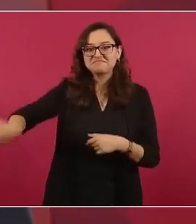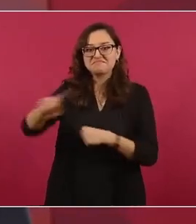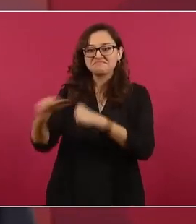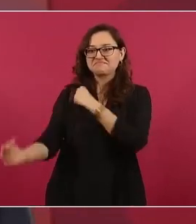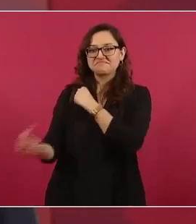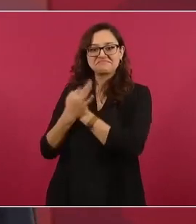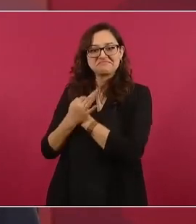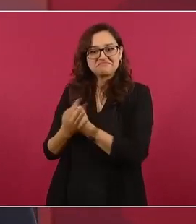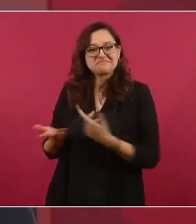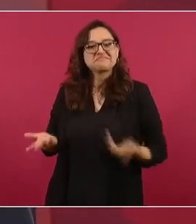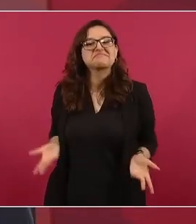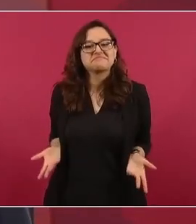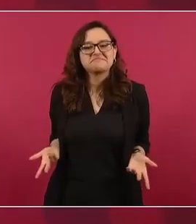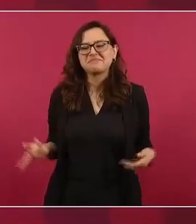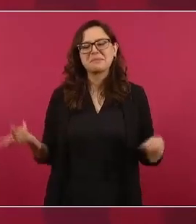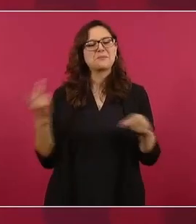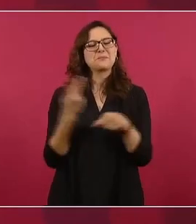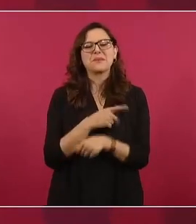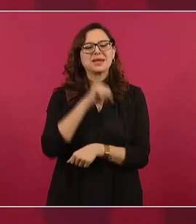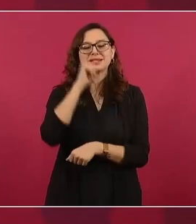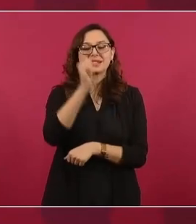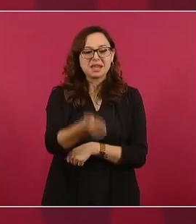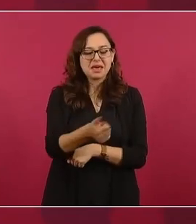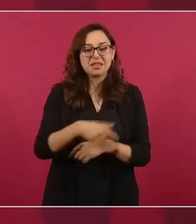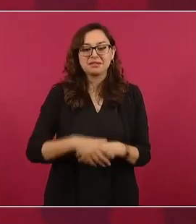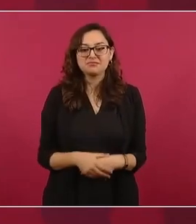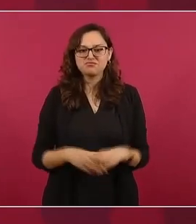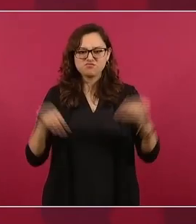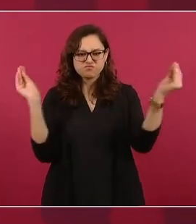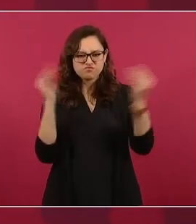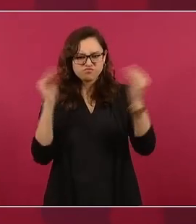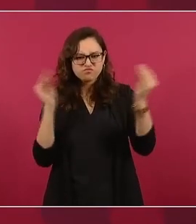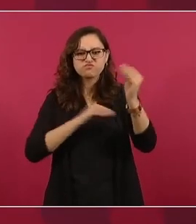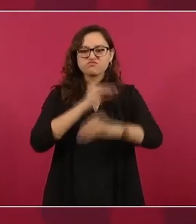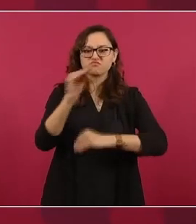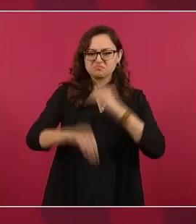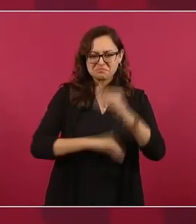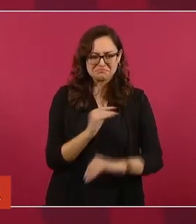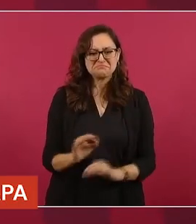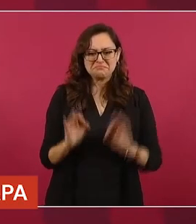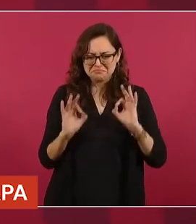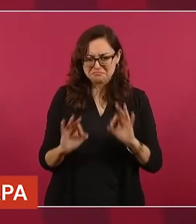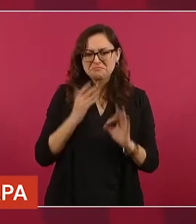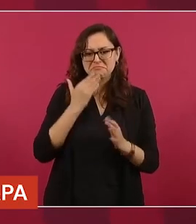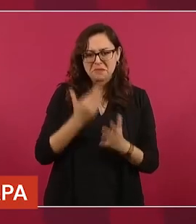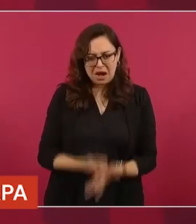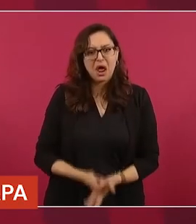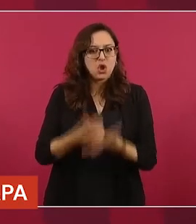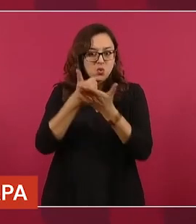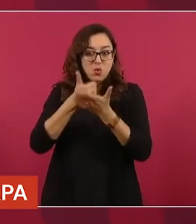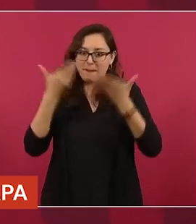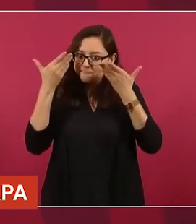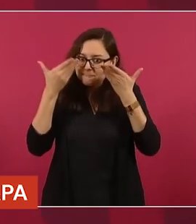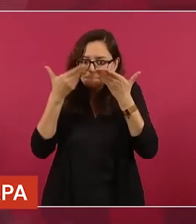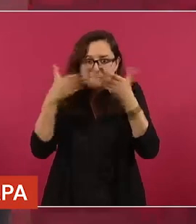Y es bueno el debate, muy bueno, porque están saliendo